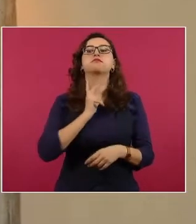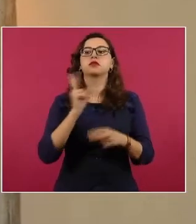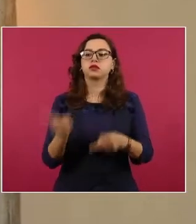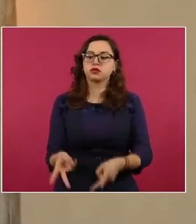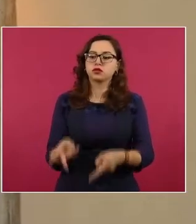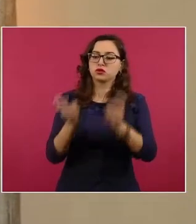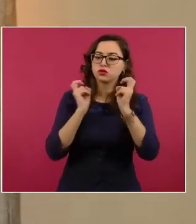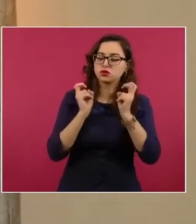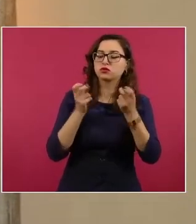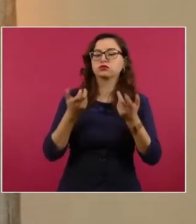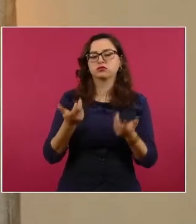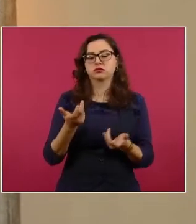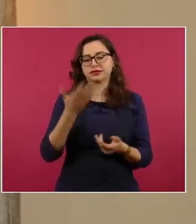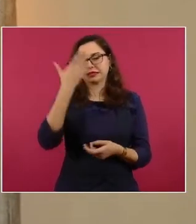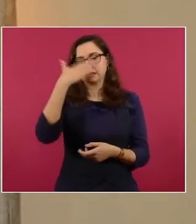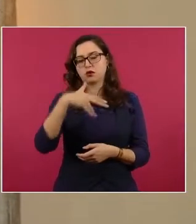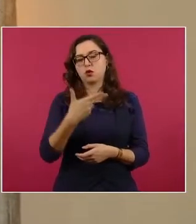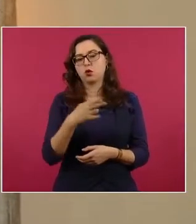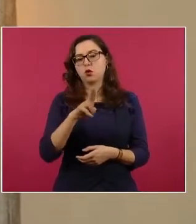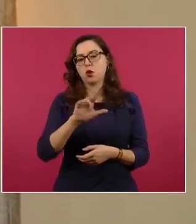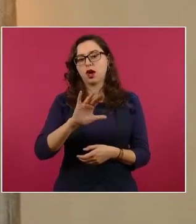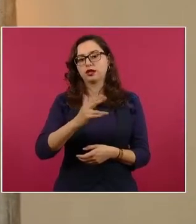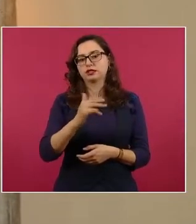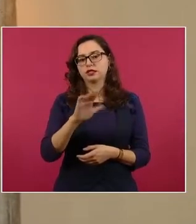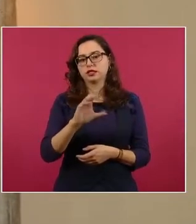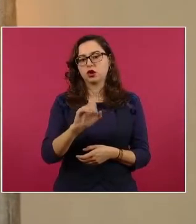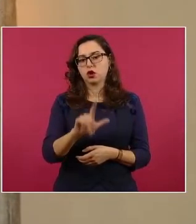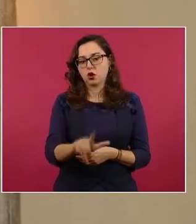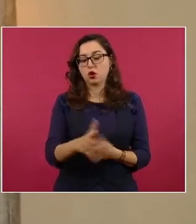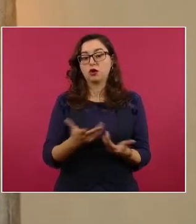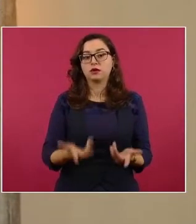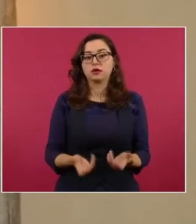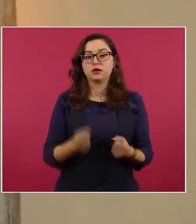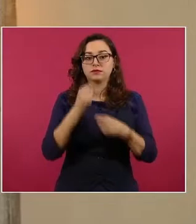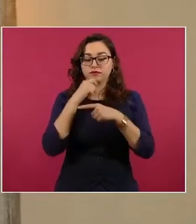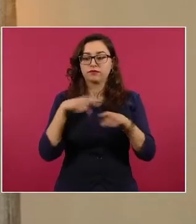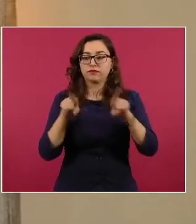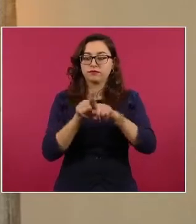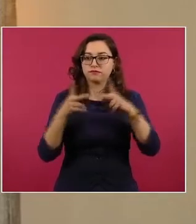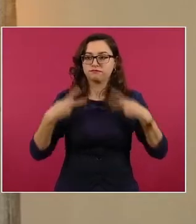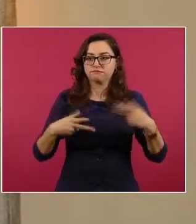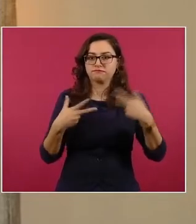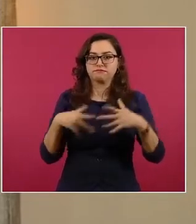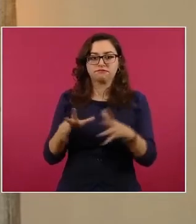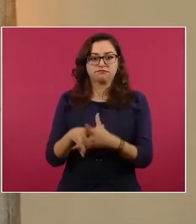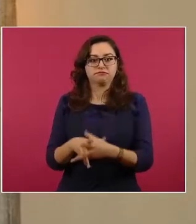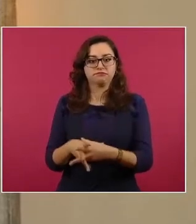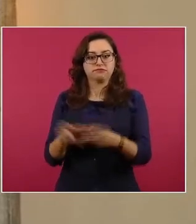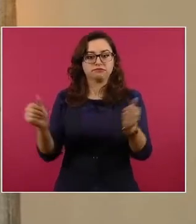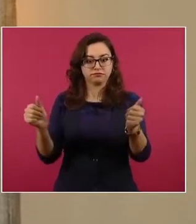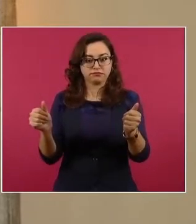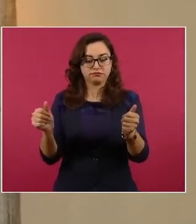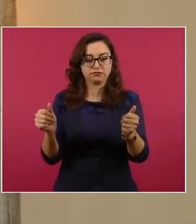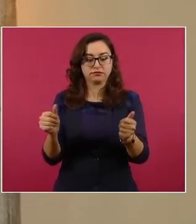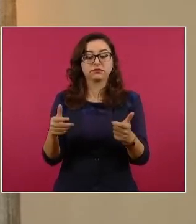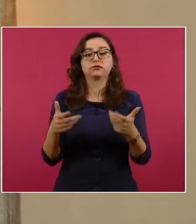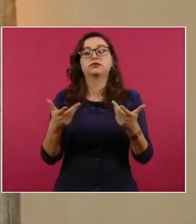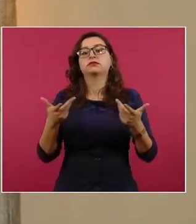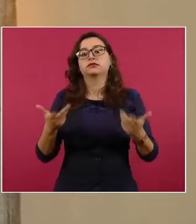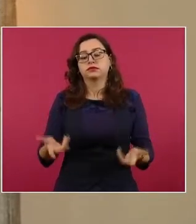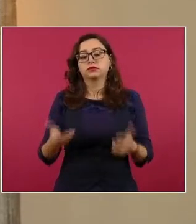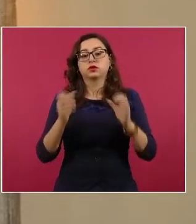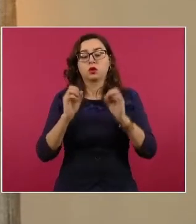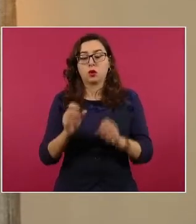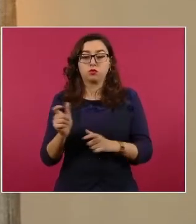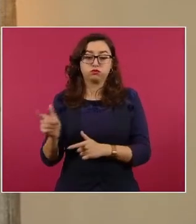huachicol, delitos en materia de desaparición forzada, delitos cometidos por medios violentos como armas